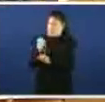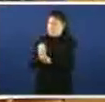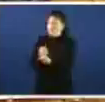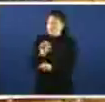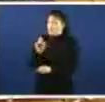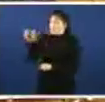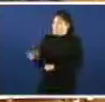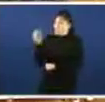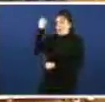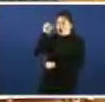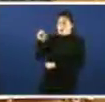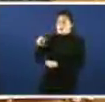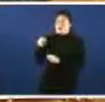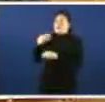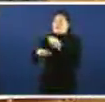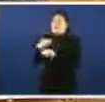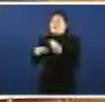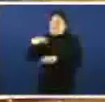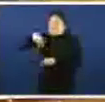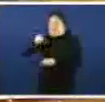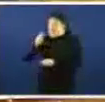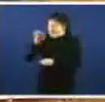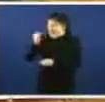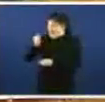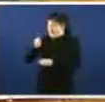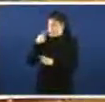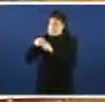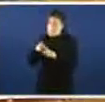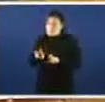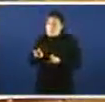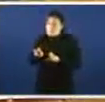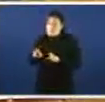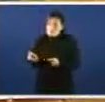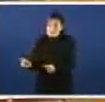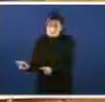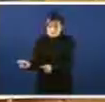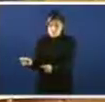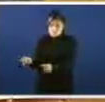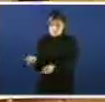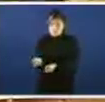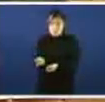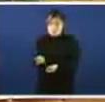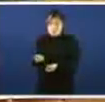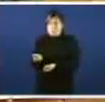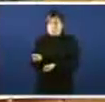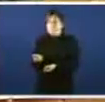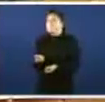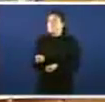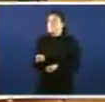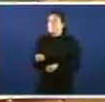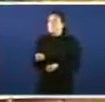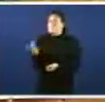cesteiro que facían asas para o marisco e cando chegaron ao final